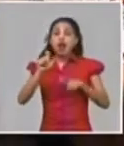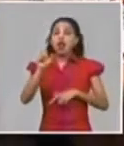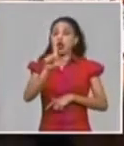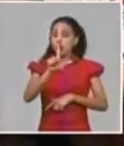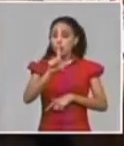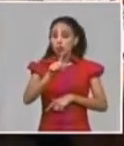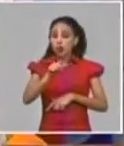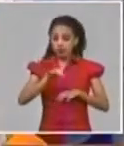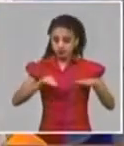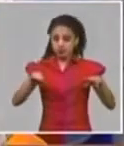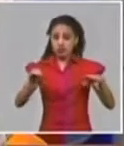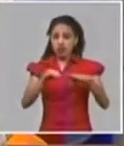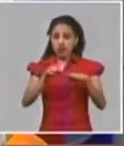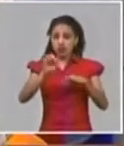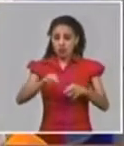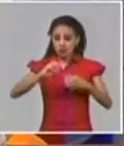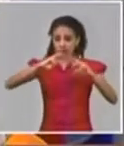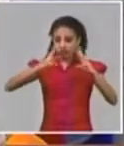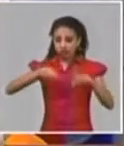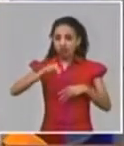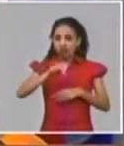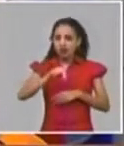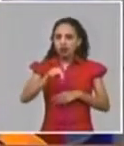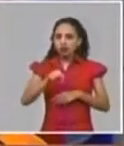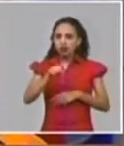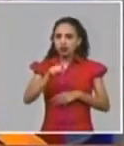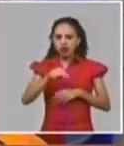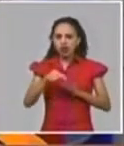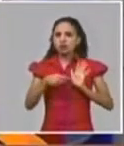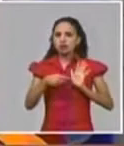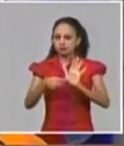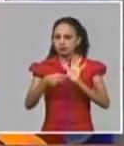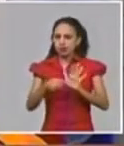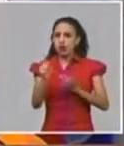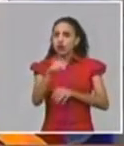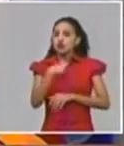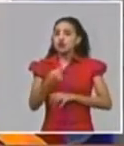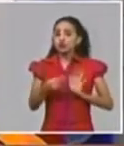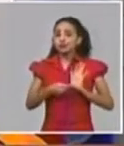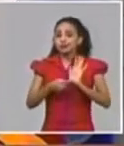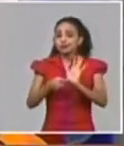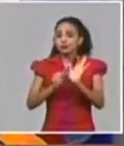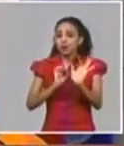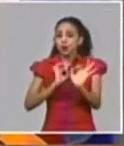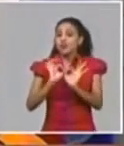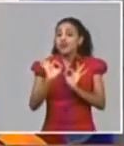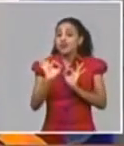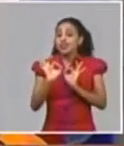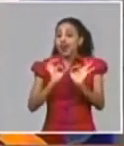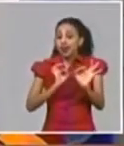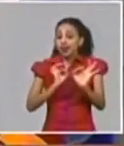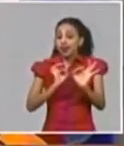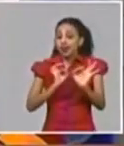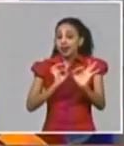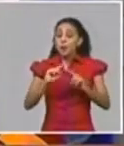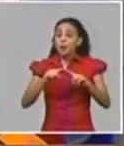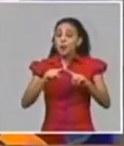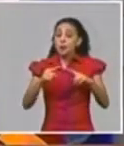frecuencia y nosotros las presentamos con mucha cautela porque aún cuando pueden dar